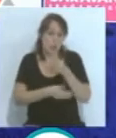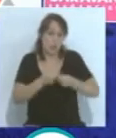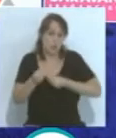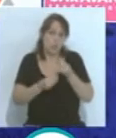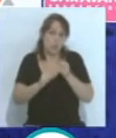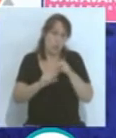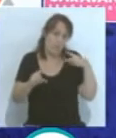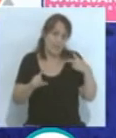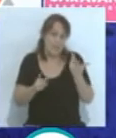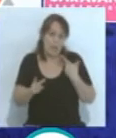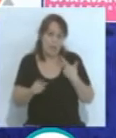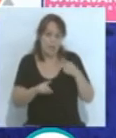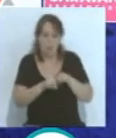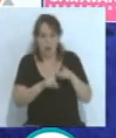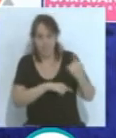vista de la imposición.